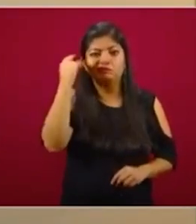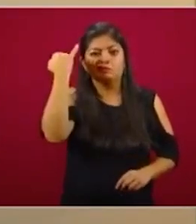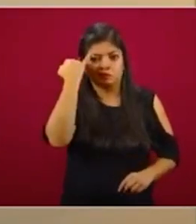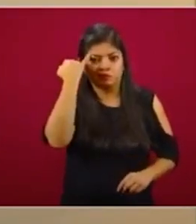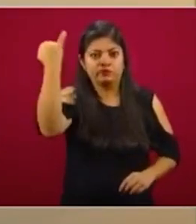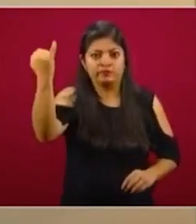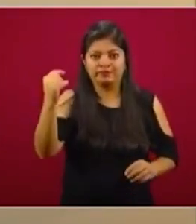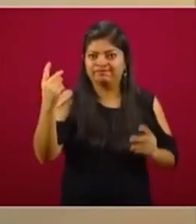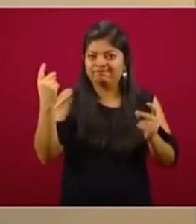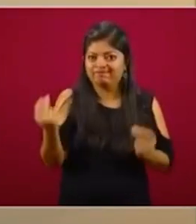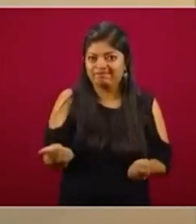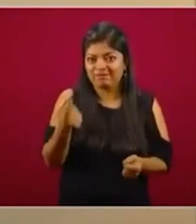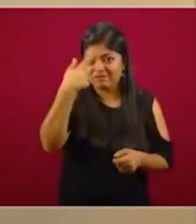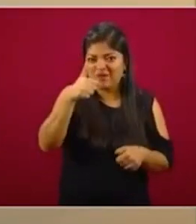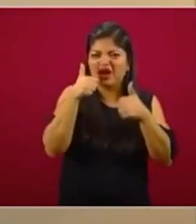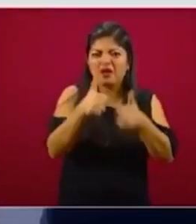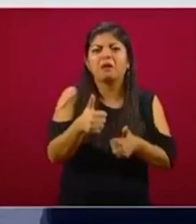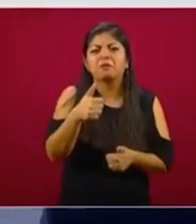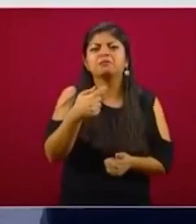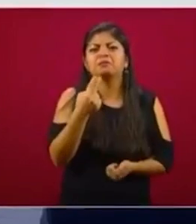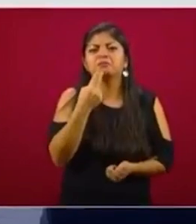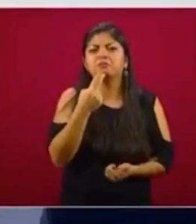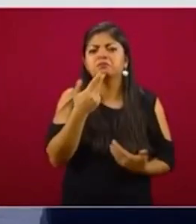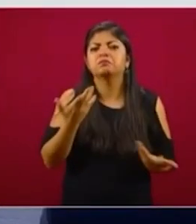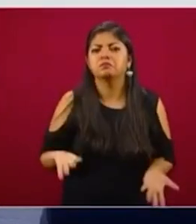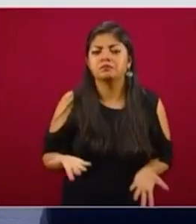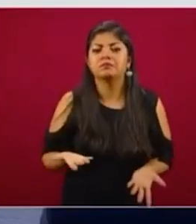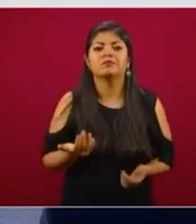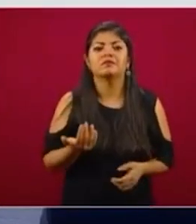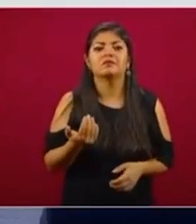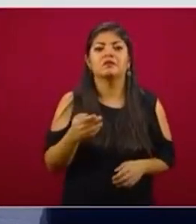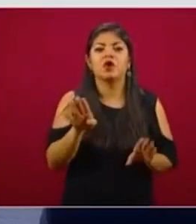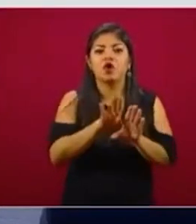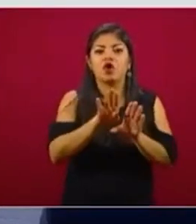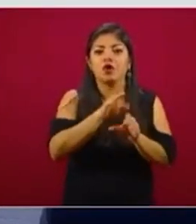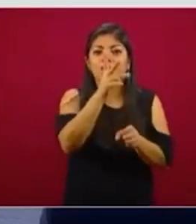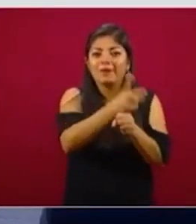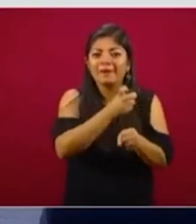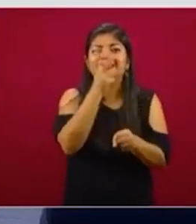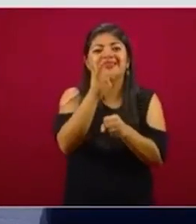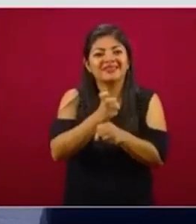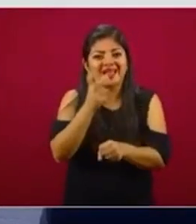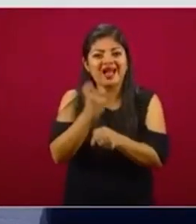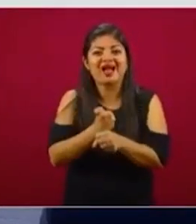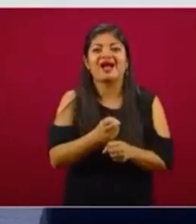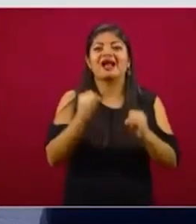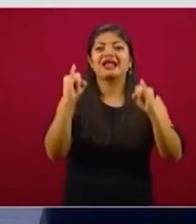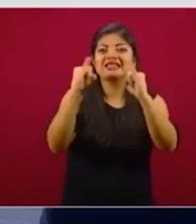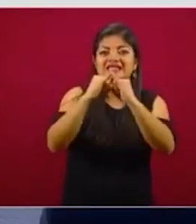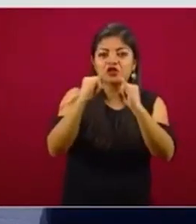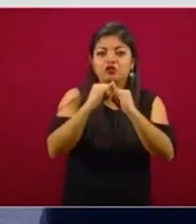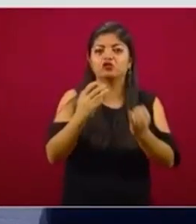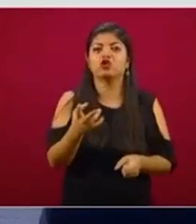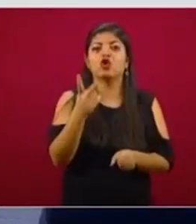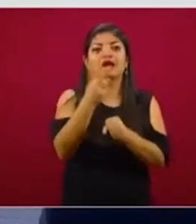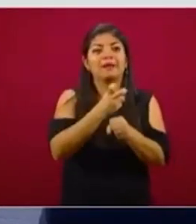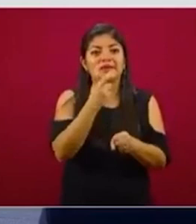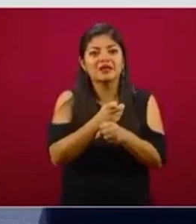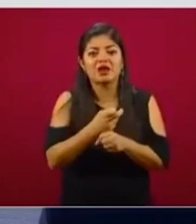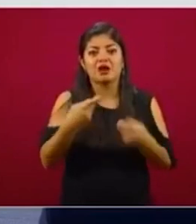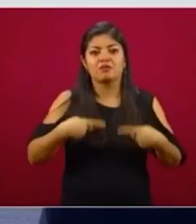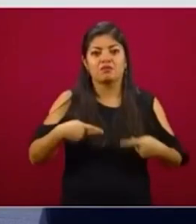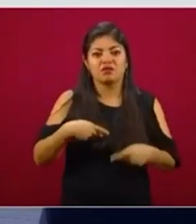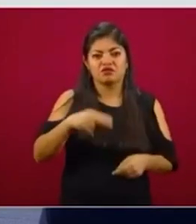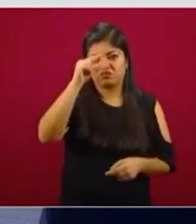que básicamente consistió en convocar a instituciones académicas y a colegas capaces